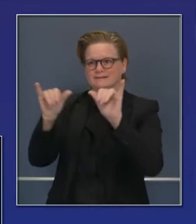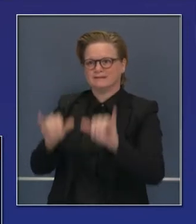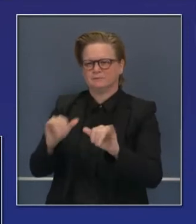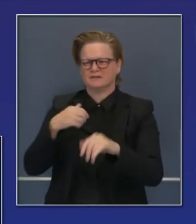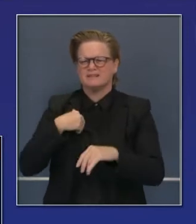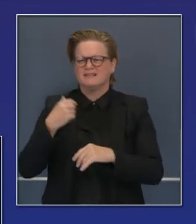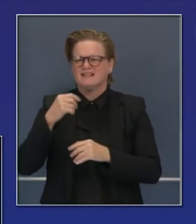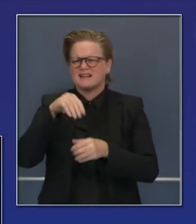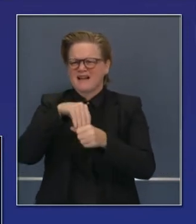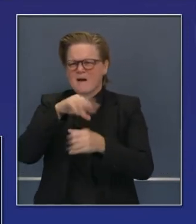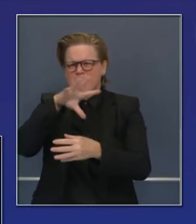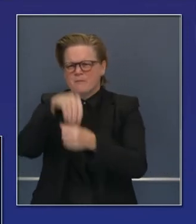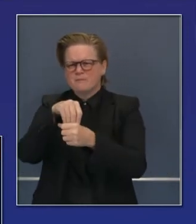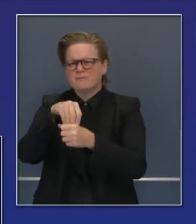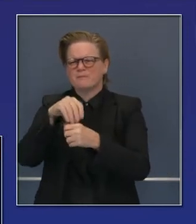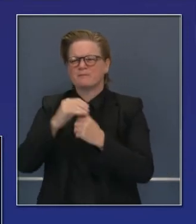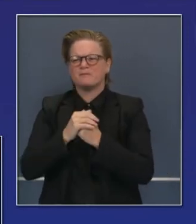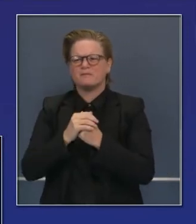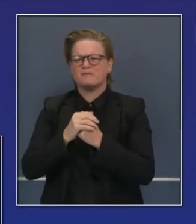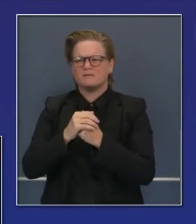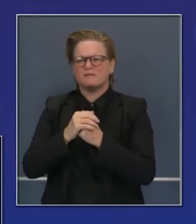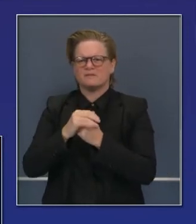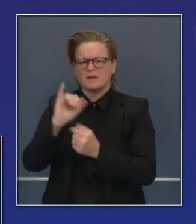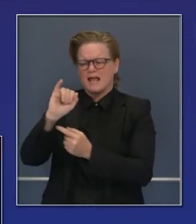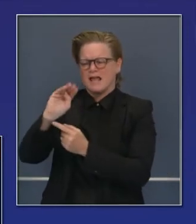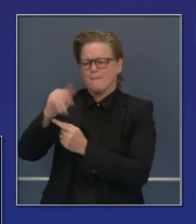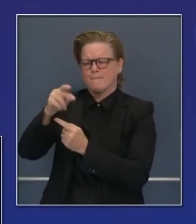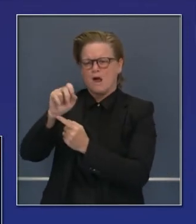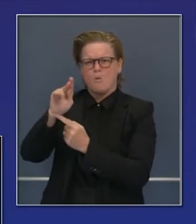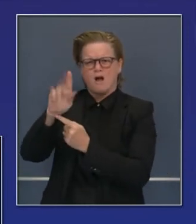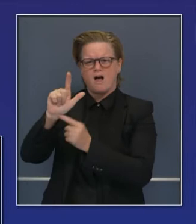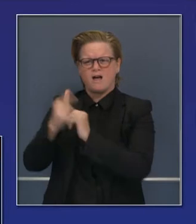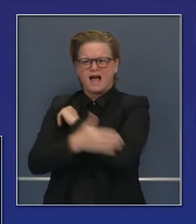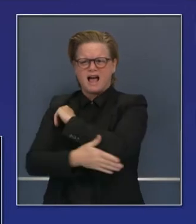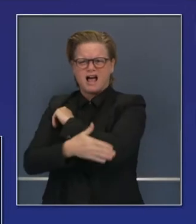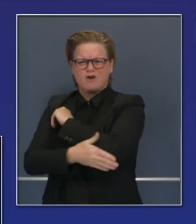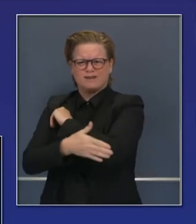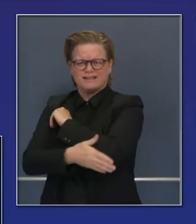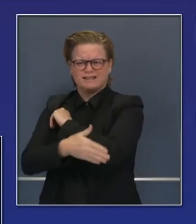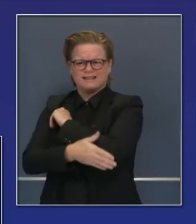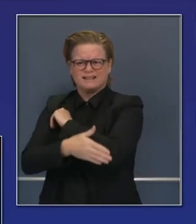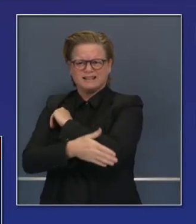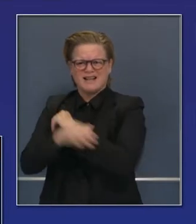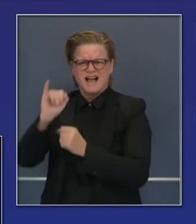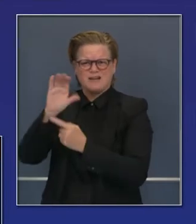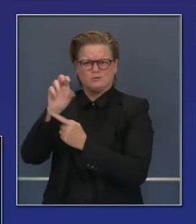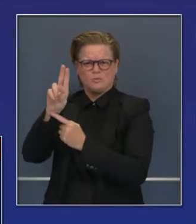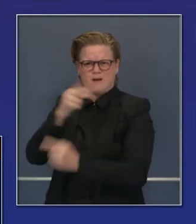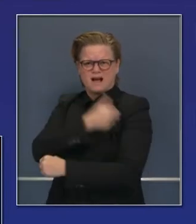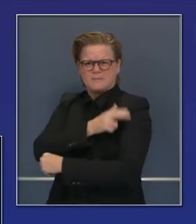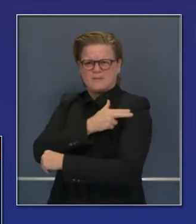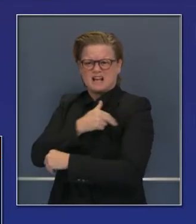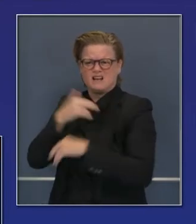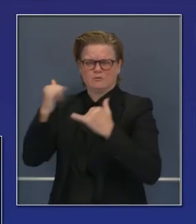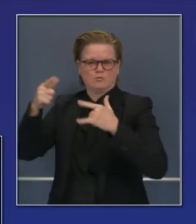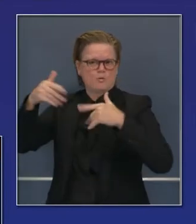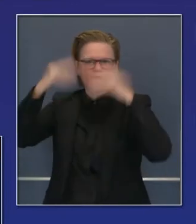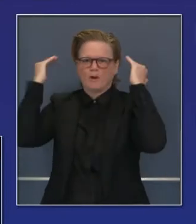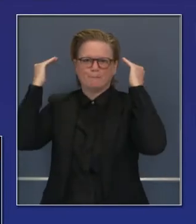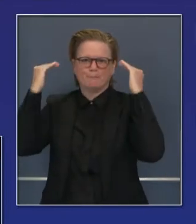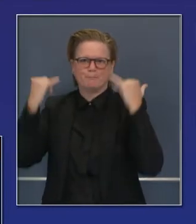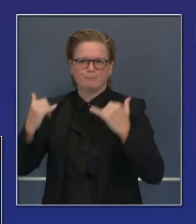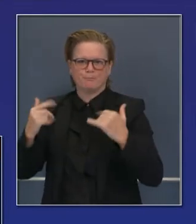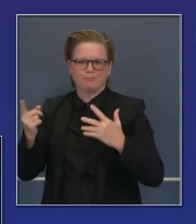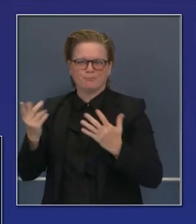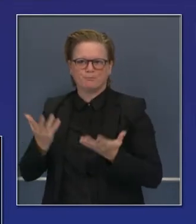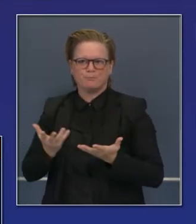Recordarán hace algunos meses en el condado imperial, tuvimos una situación en que las unidades de cuidado intensivo estaban abrumadas.